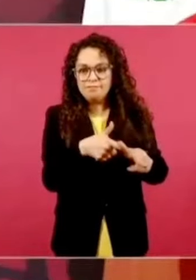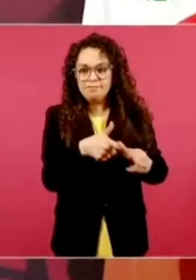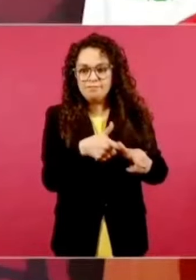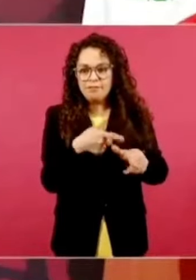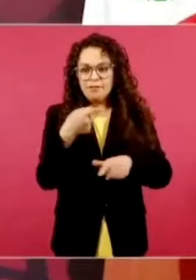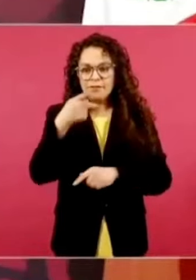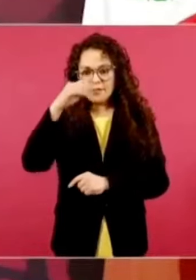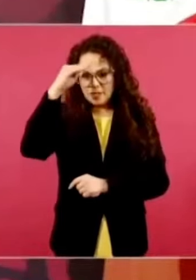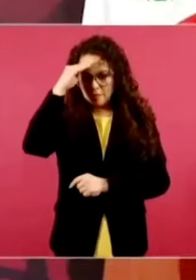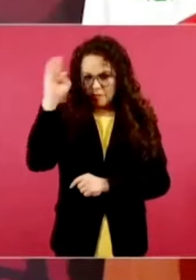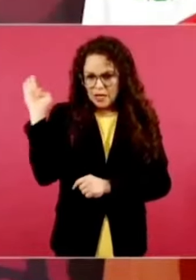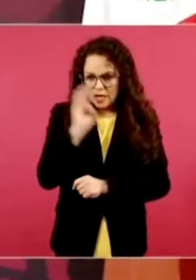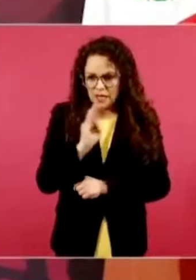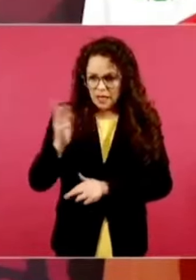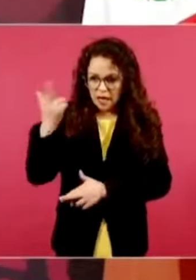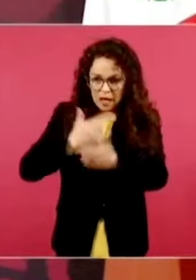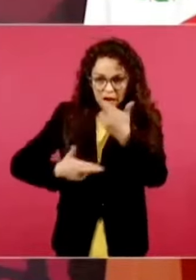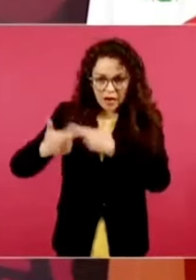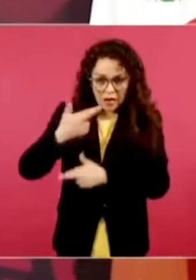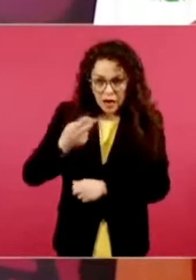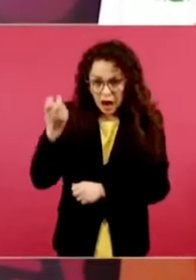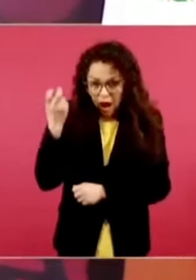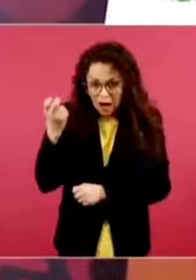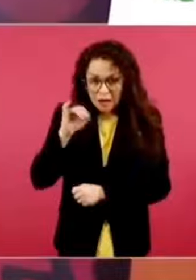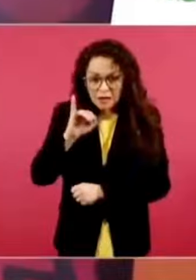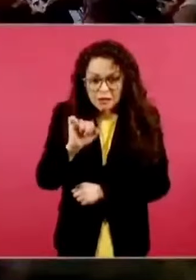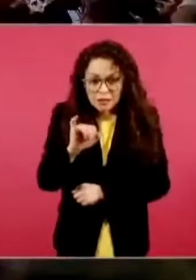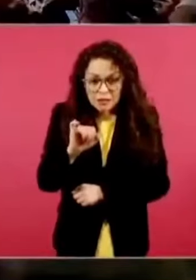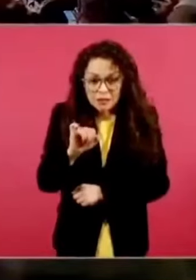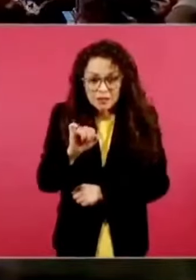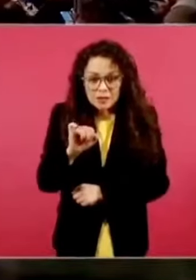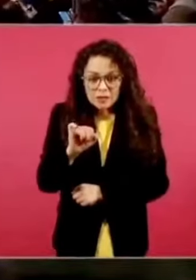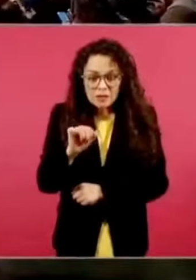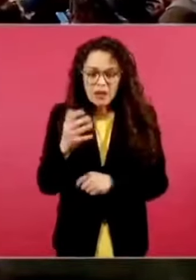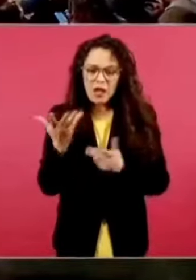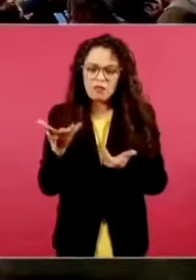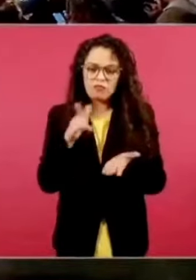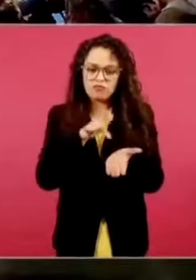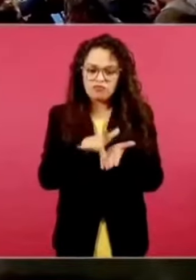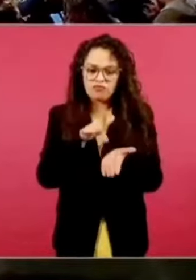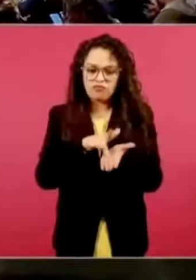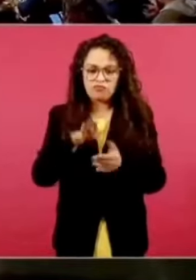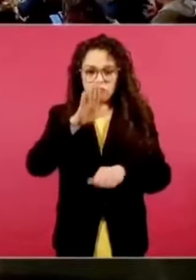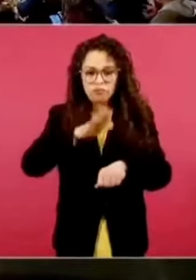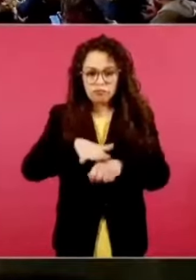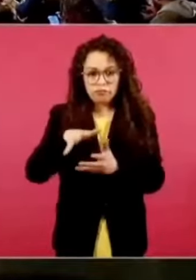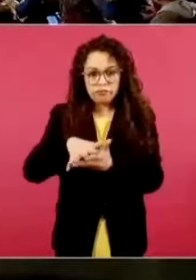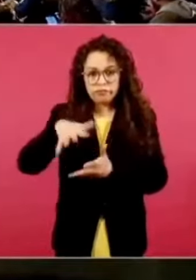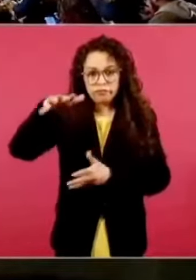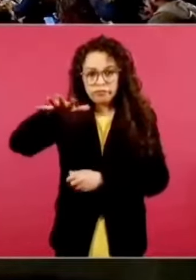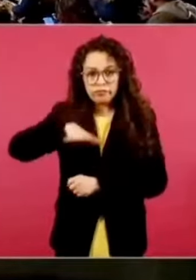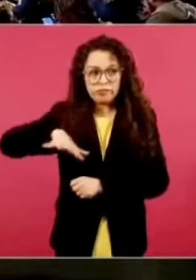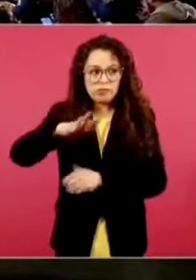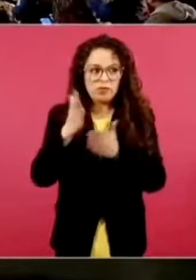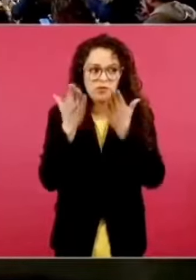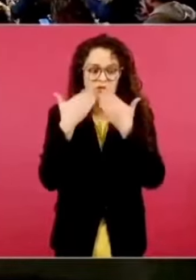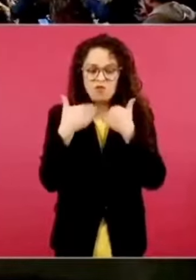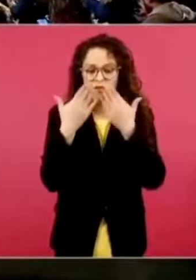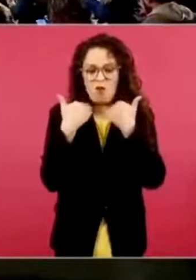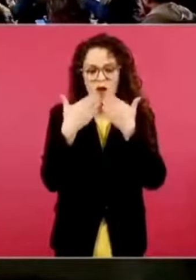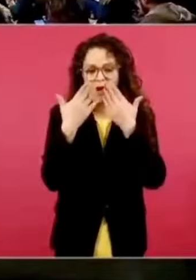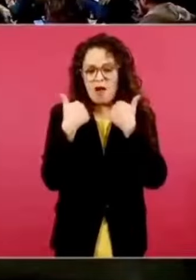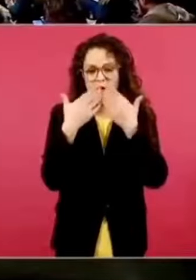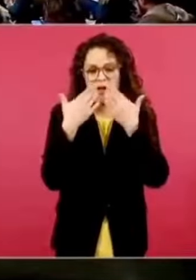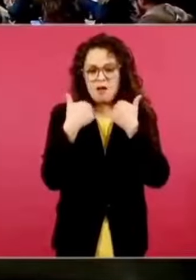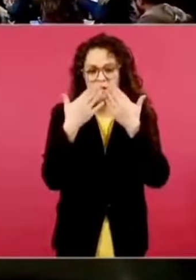regresa, pues no hay el apoyo a la mayoría del pueblo, no